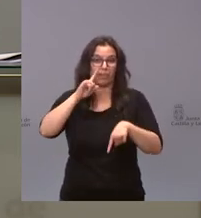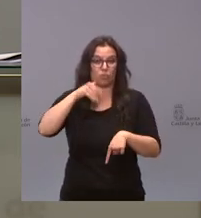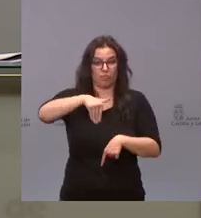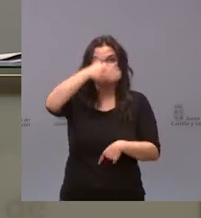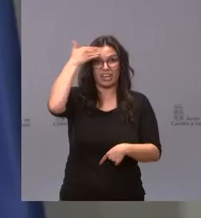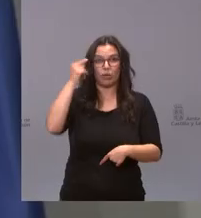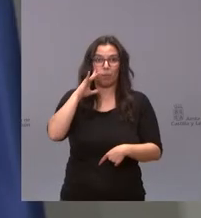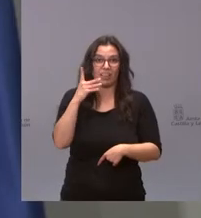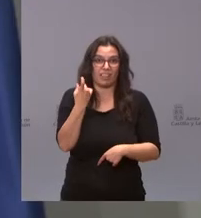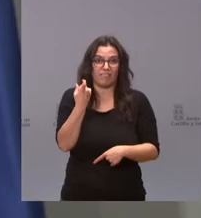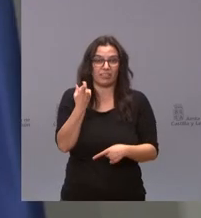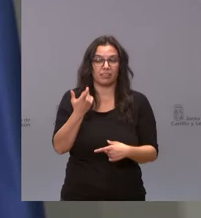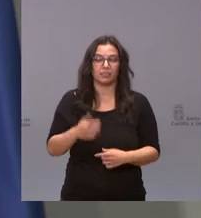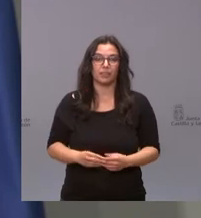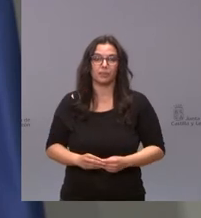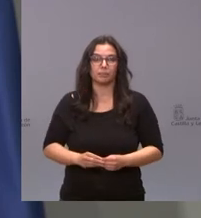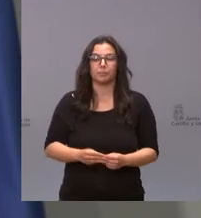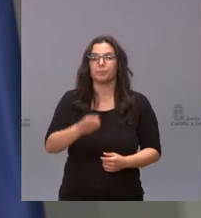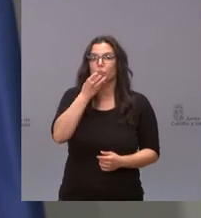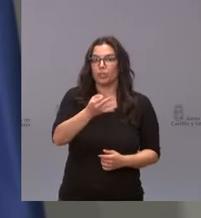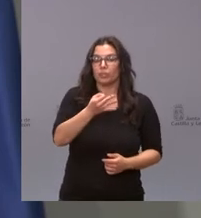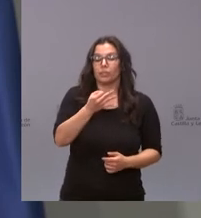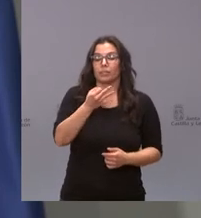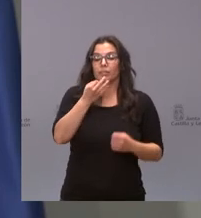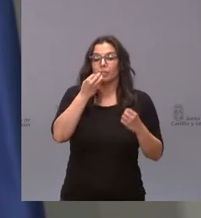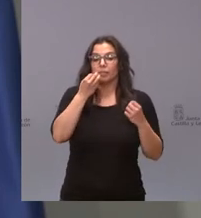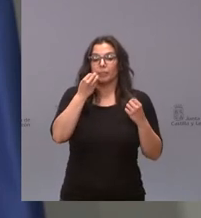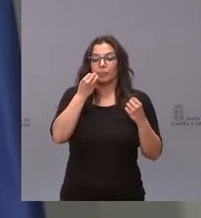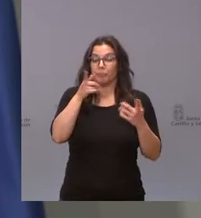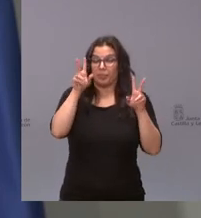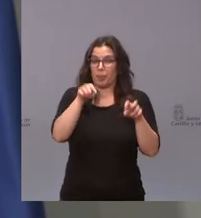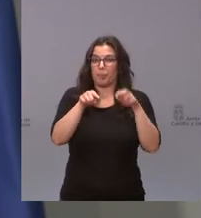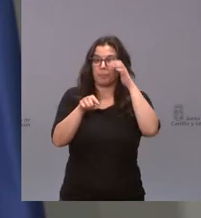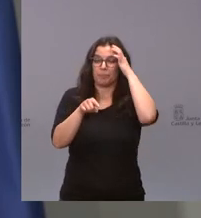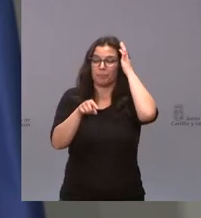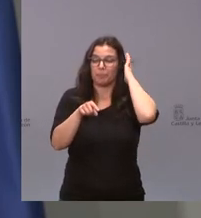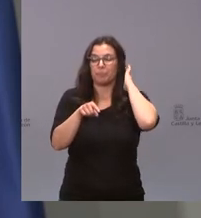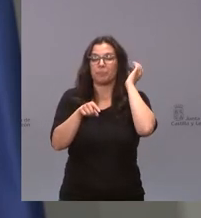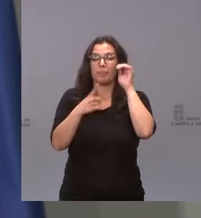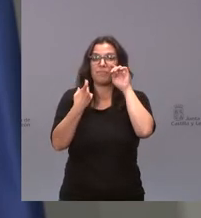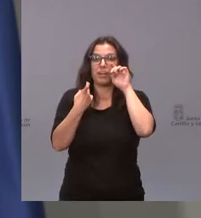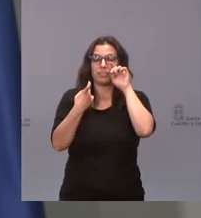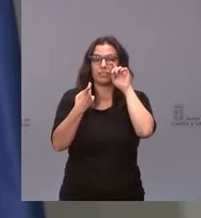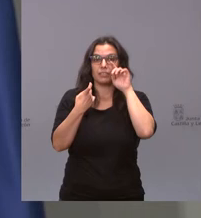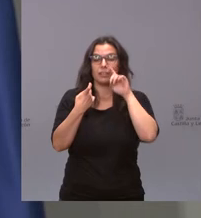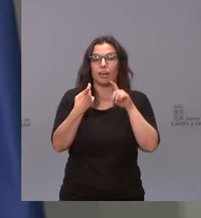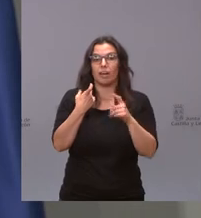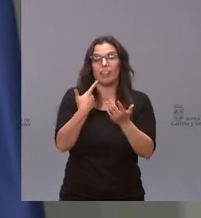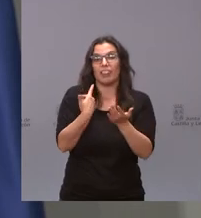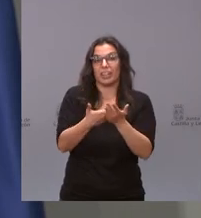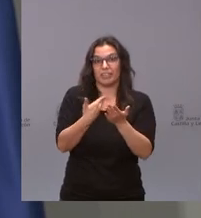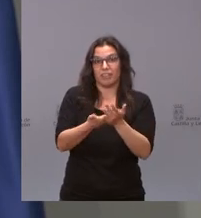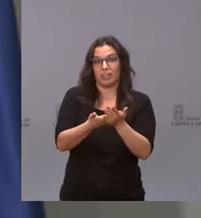gracias Bueno a este respecto ya saben que hay pendiente un certificado